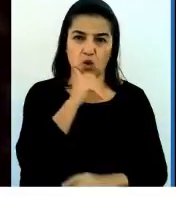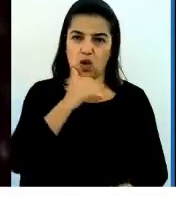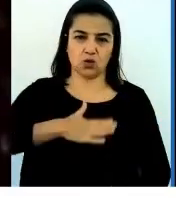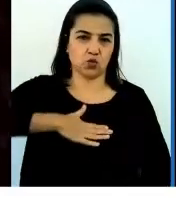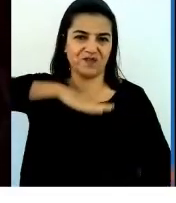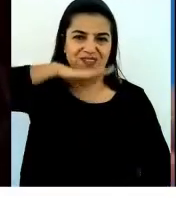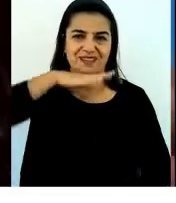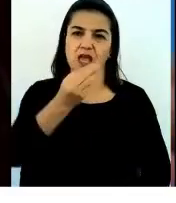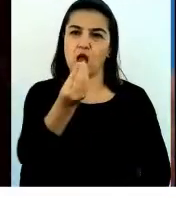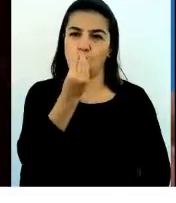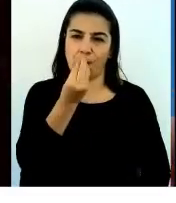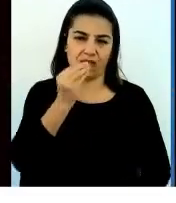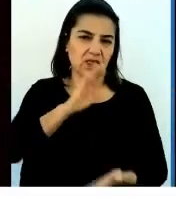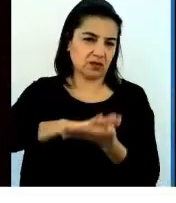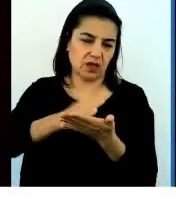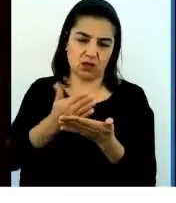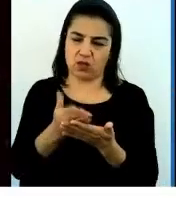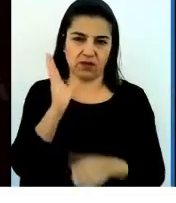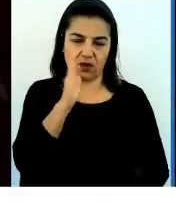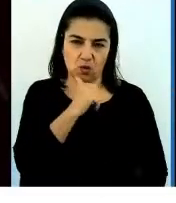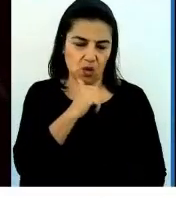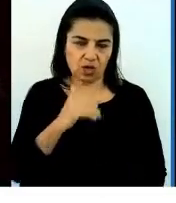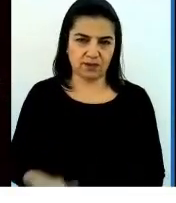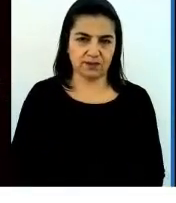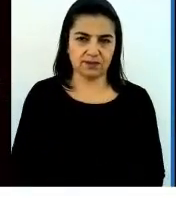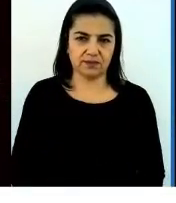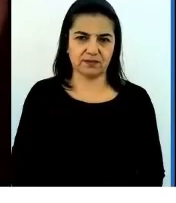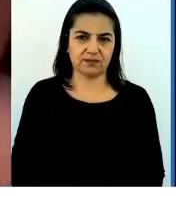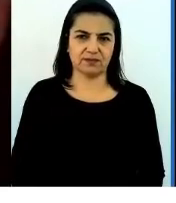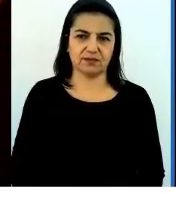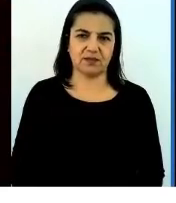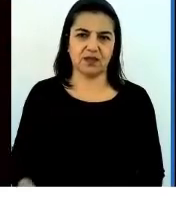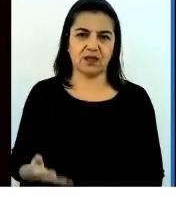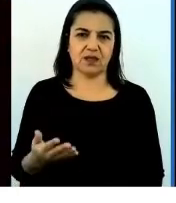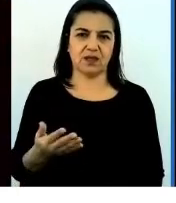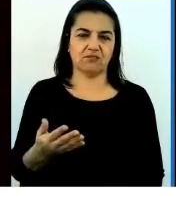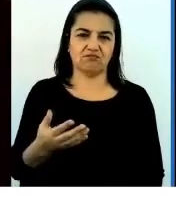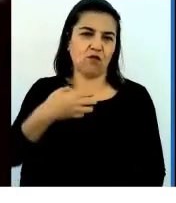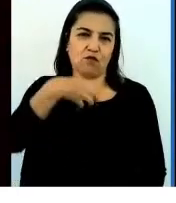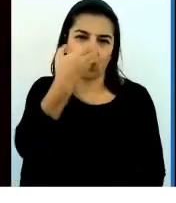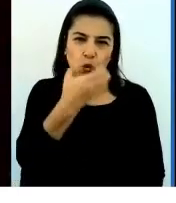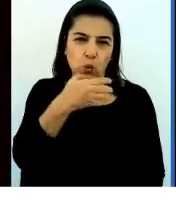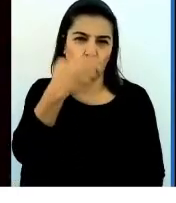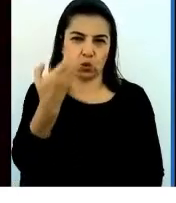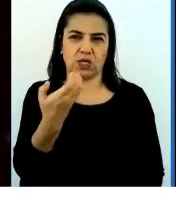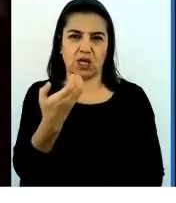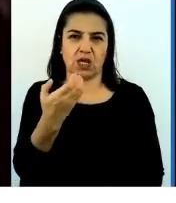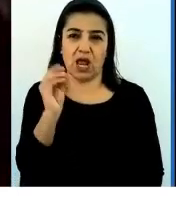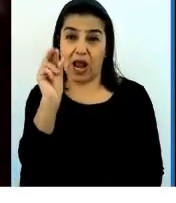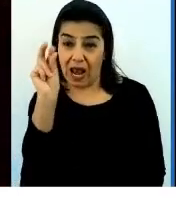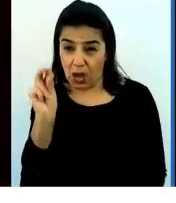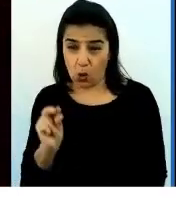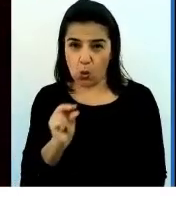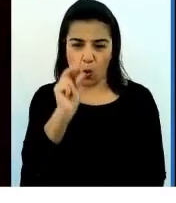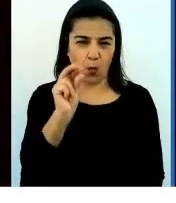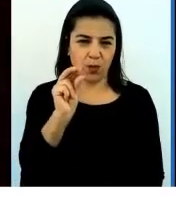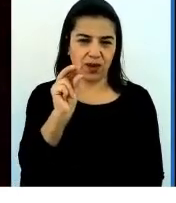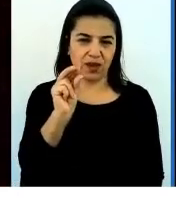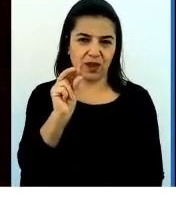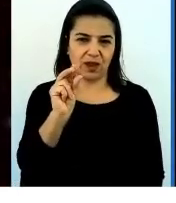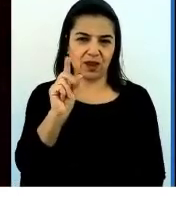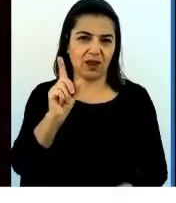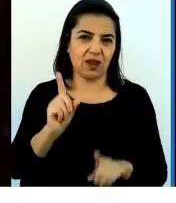no hay suficiente cantidad, cantidad de frutas, legumbres y algunos